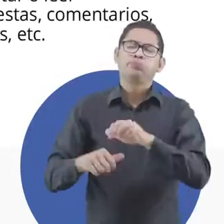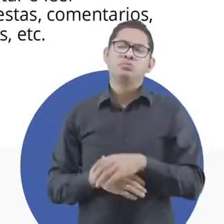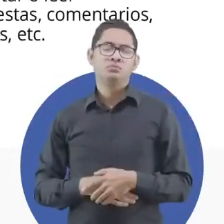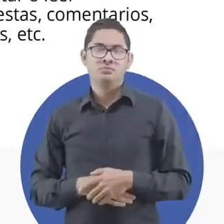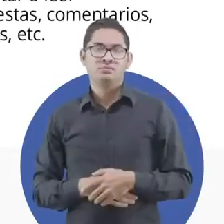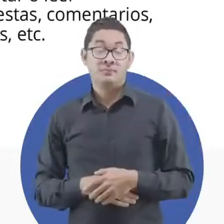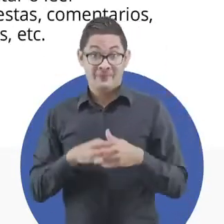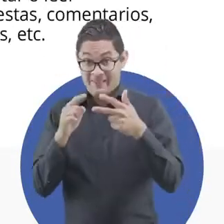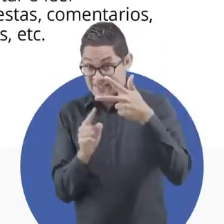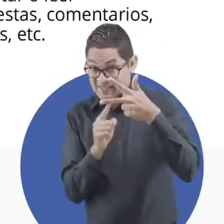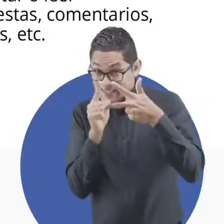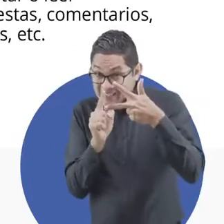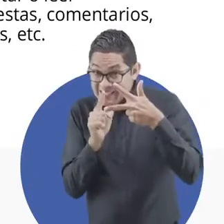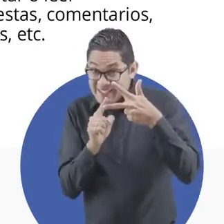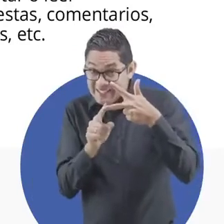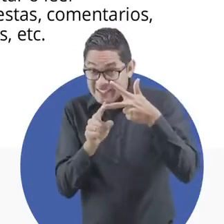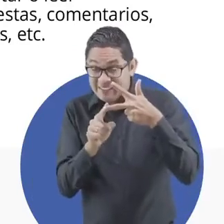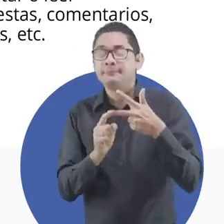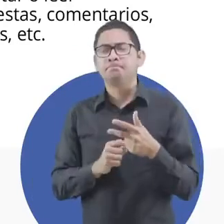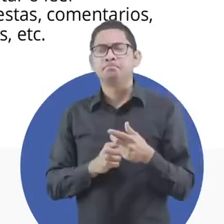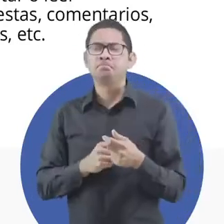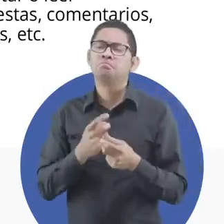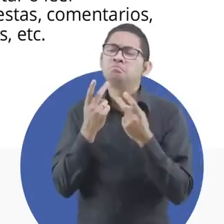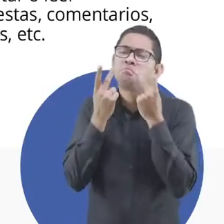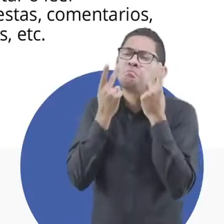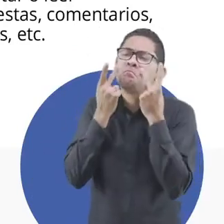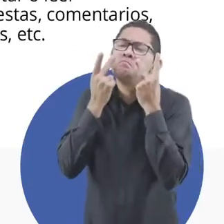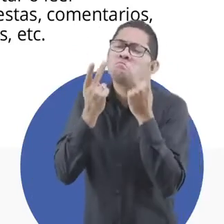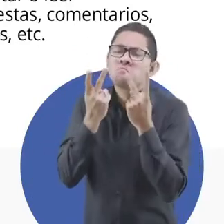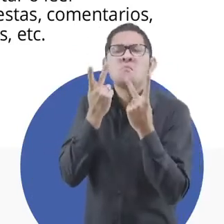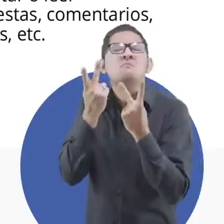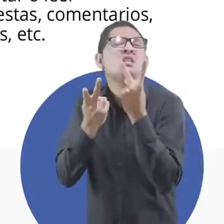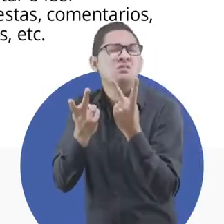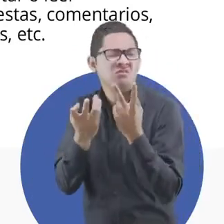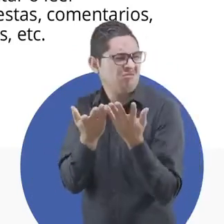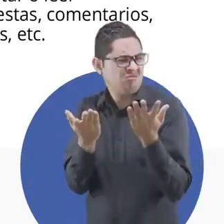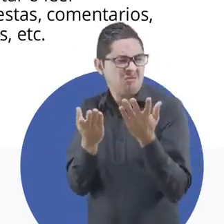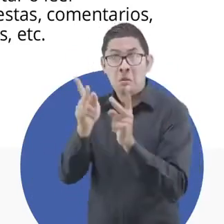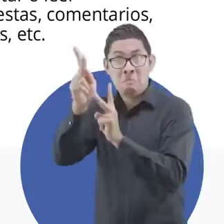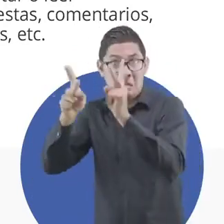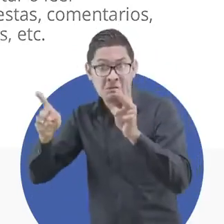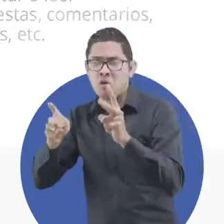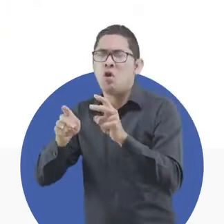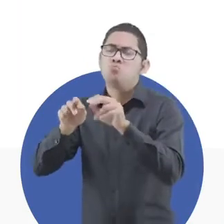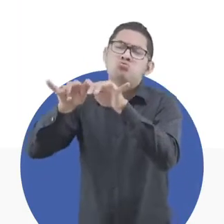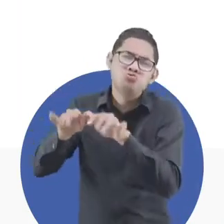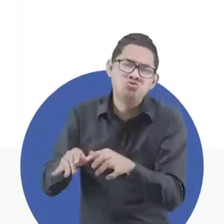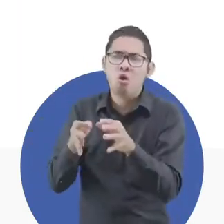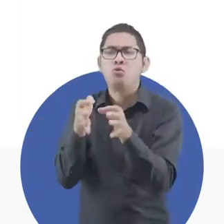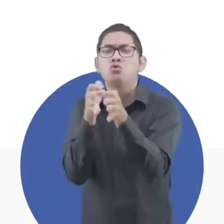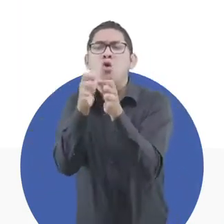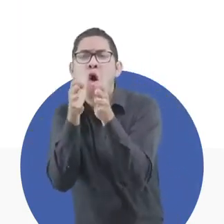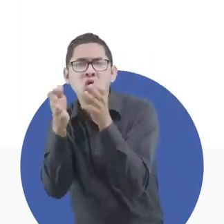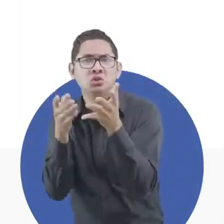Si solo deseas consultar o leer las propuestas, los comentarios, las noticias, etc. Para proponer,